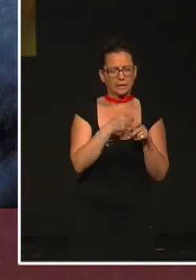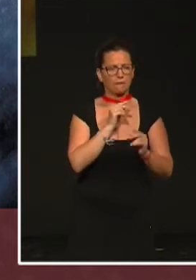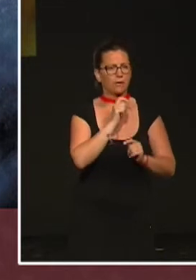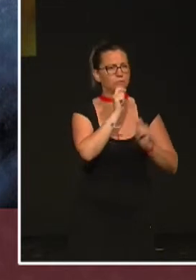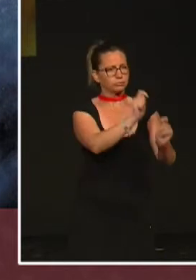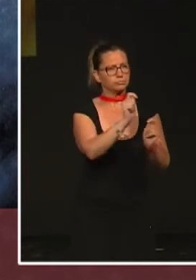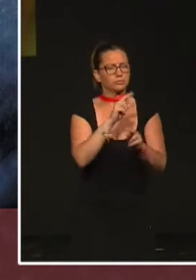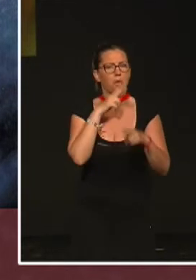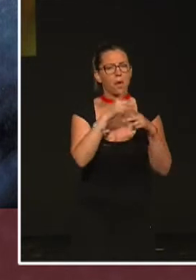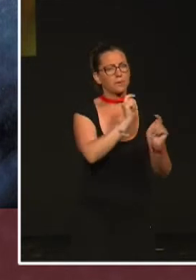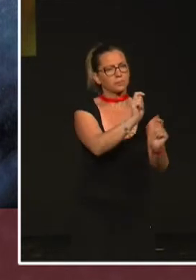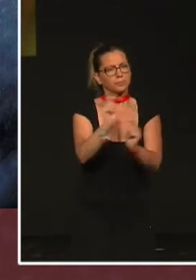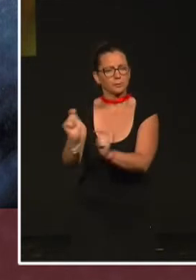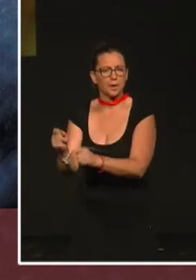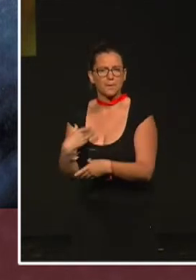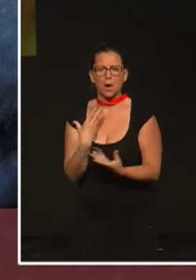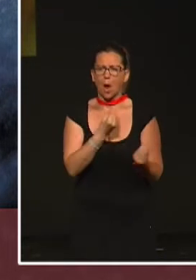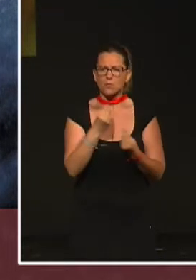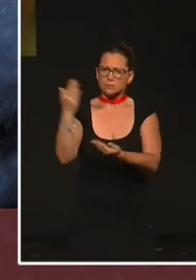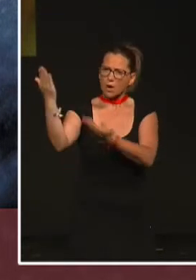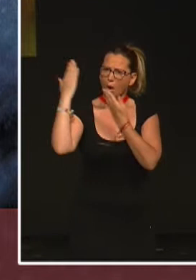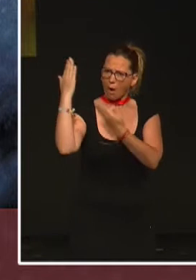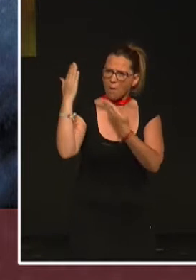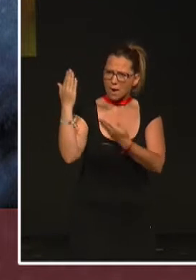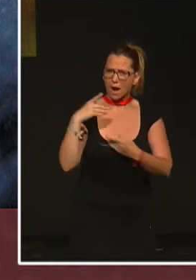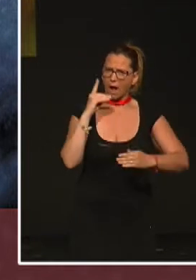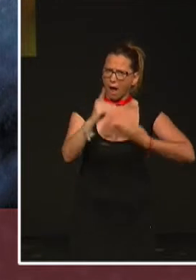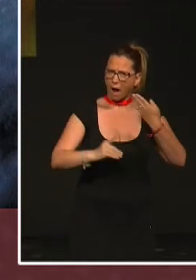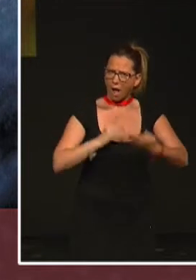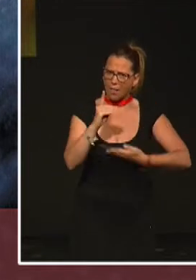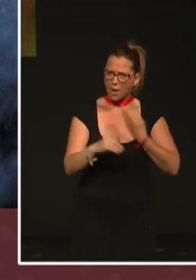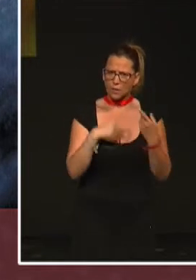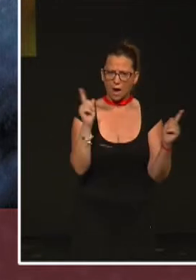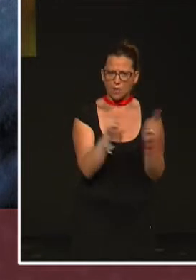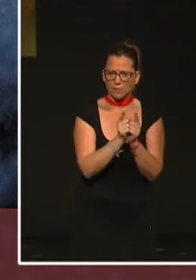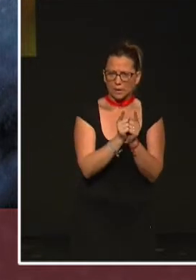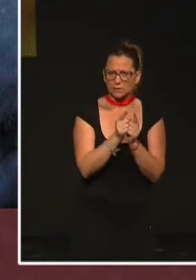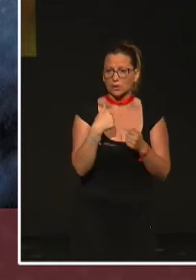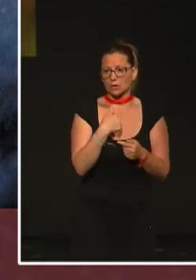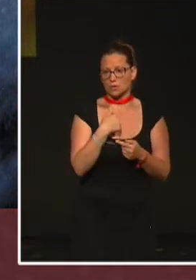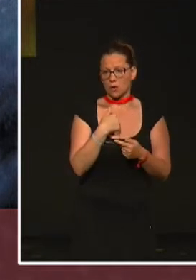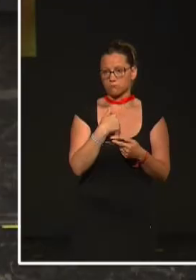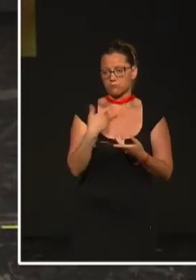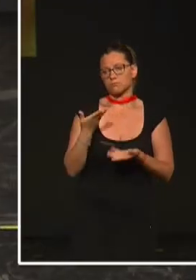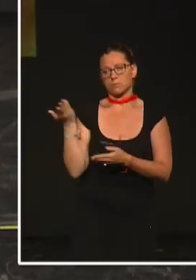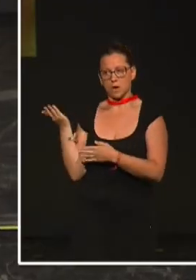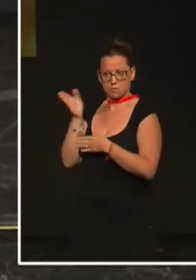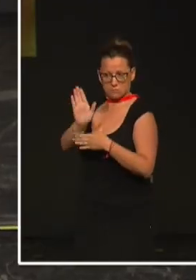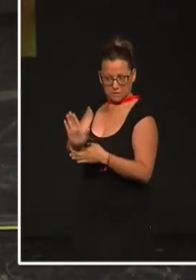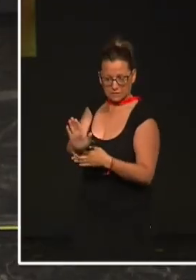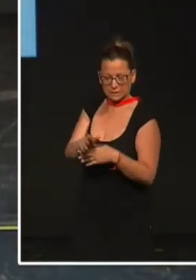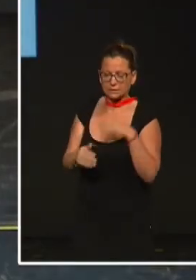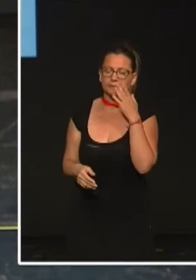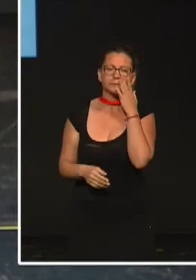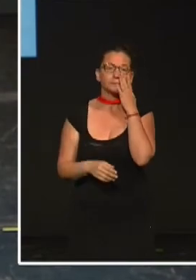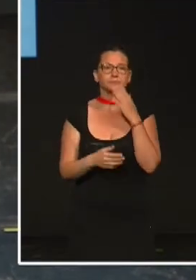pero hay muchos homenajes a Darwin en la nomenclatura binomial. Y yo vengo a traeros algunos de estos homenajes que vamos ahí viendo a lo largo de la